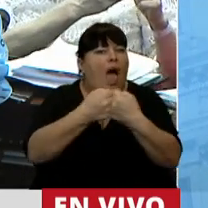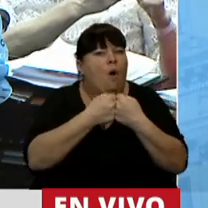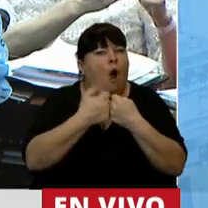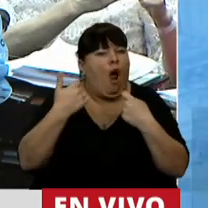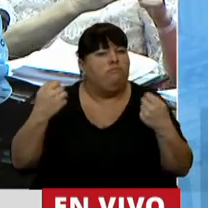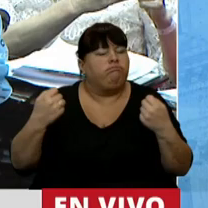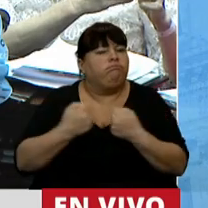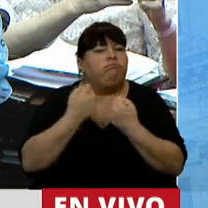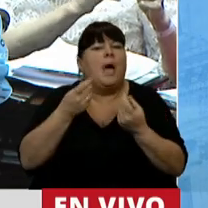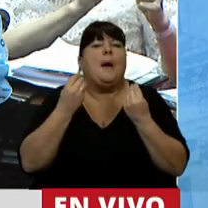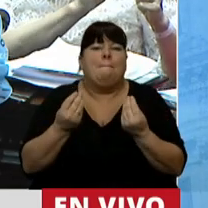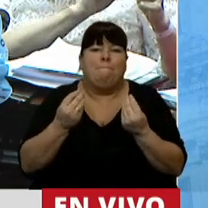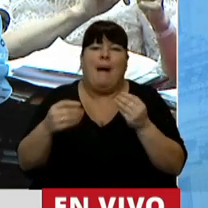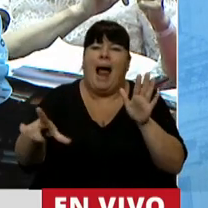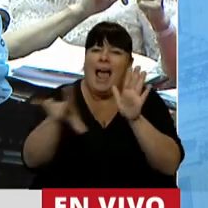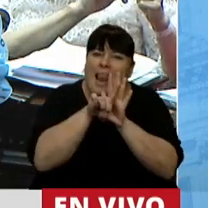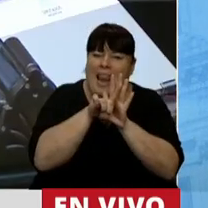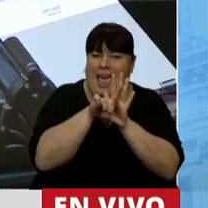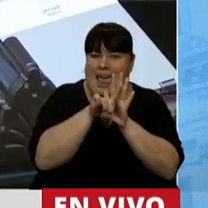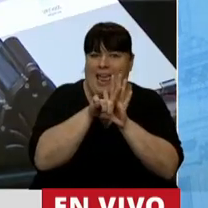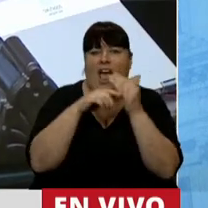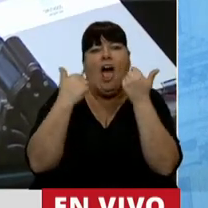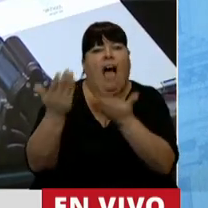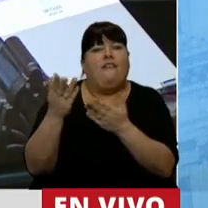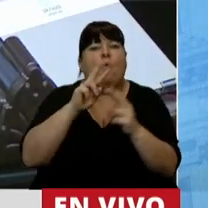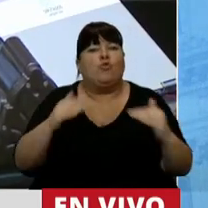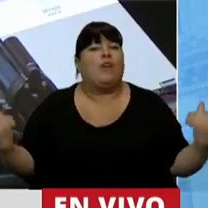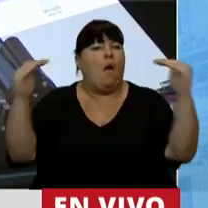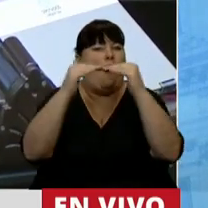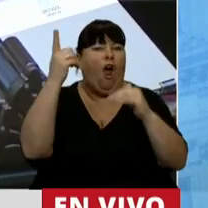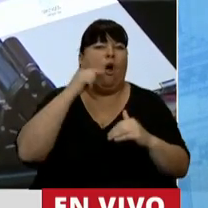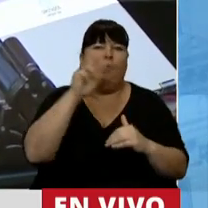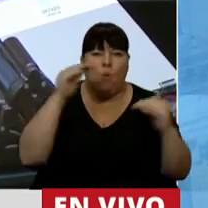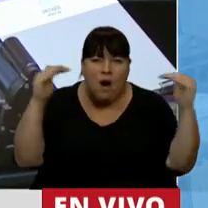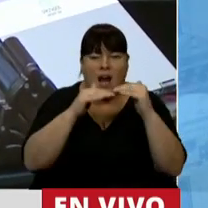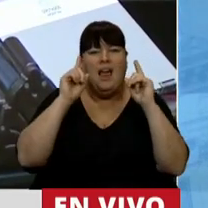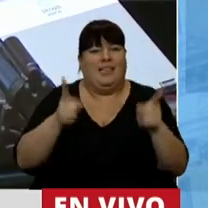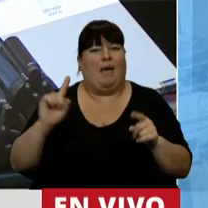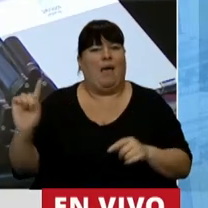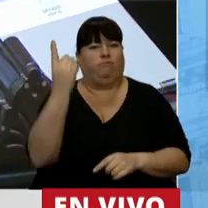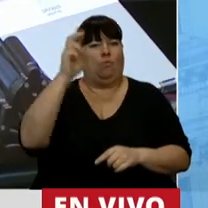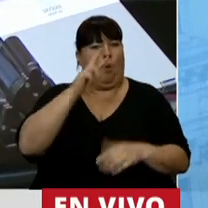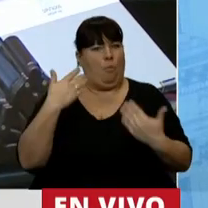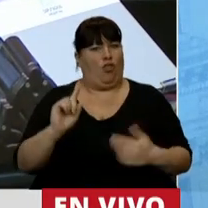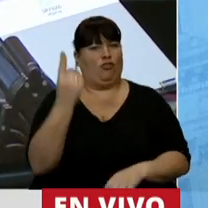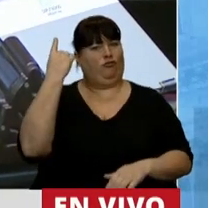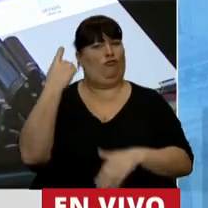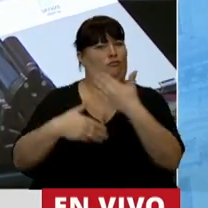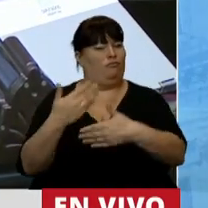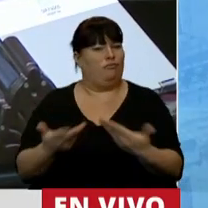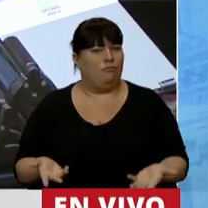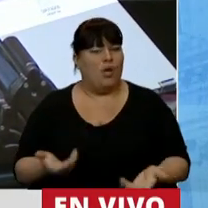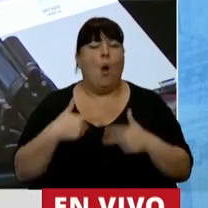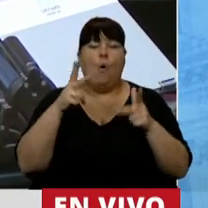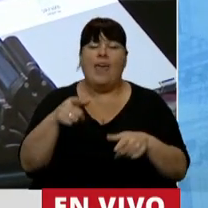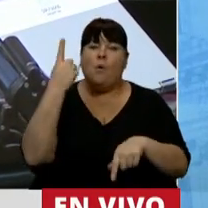que tenemos, para poder legislar en pos de la igualdad de género y de la autonomía de la mujer? Y quiero